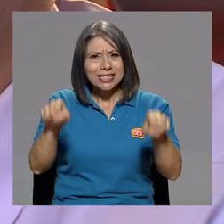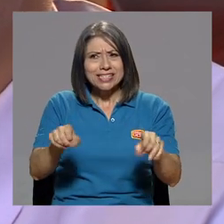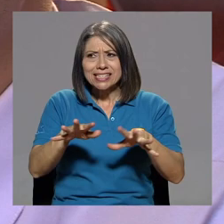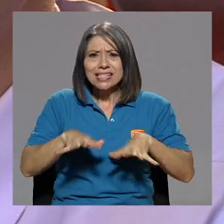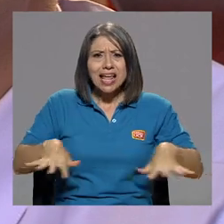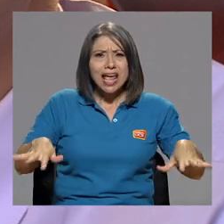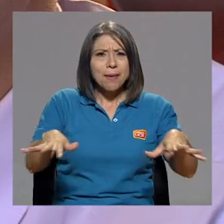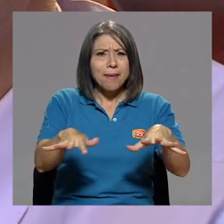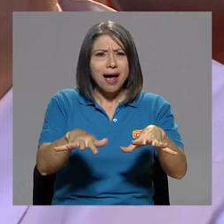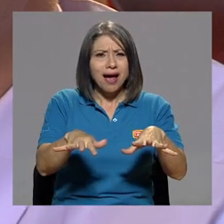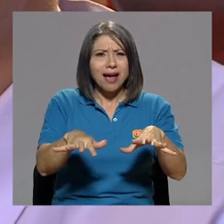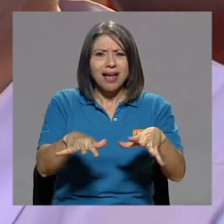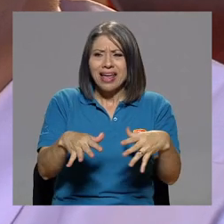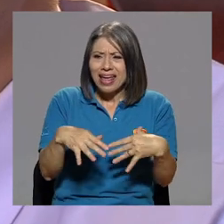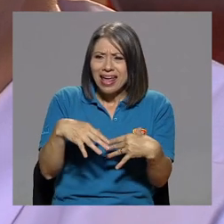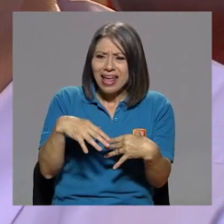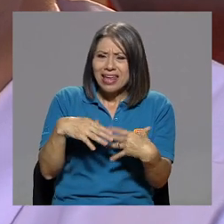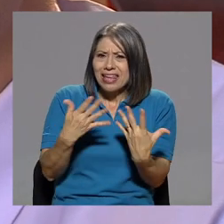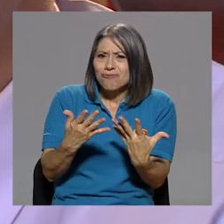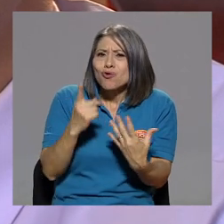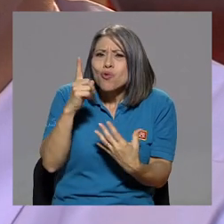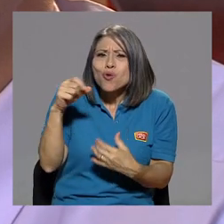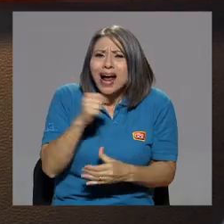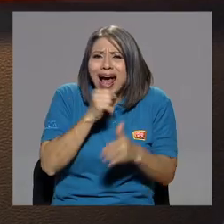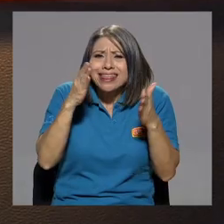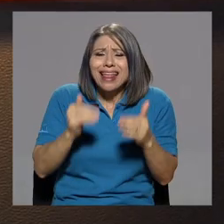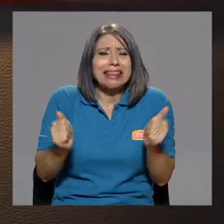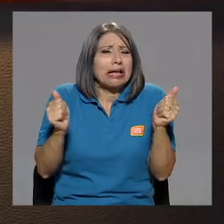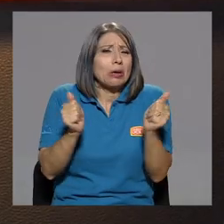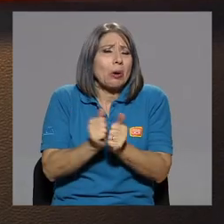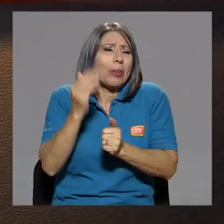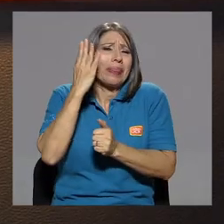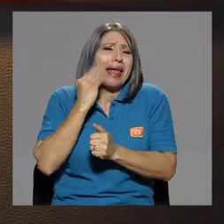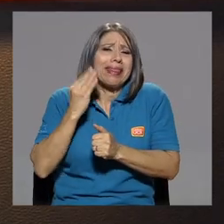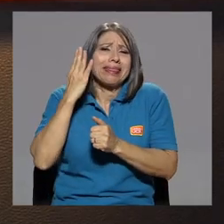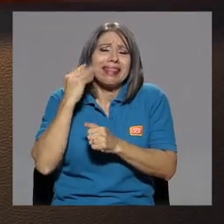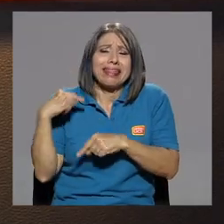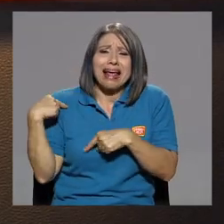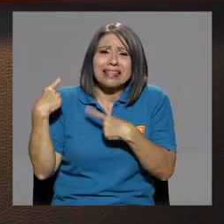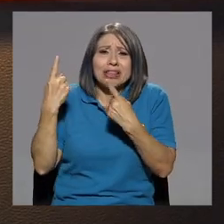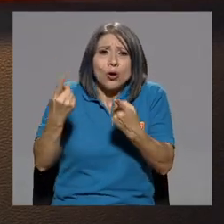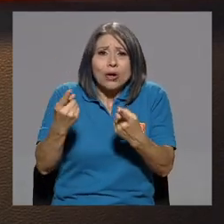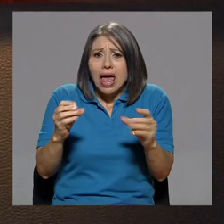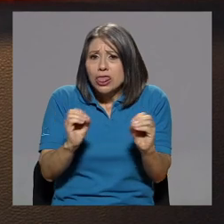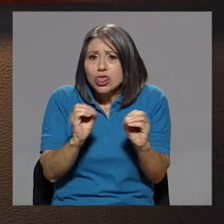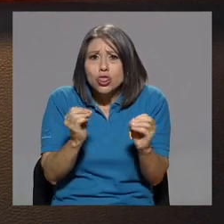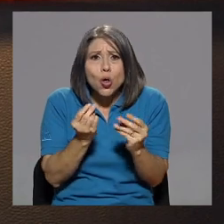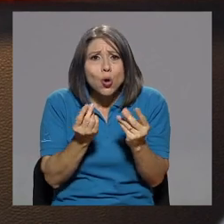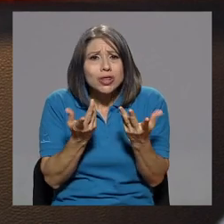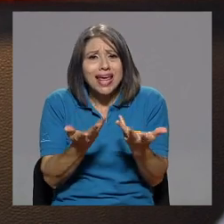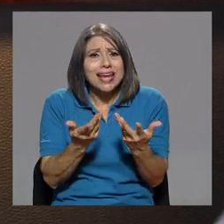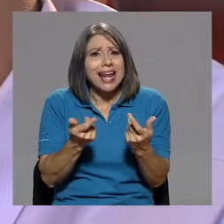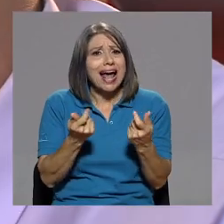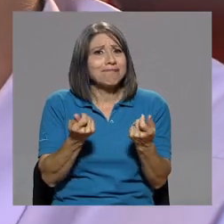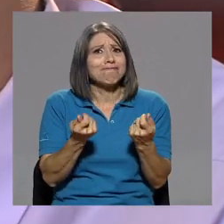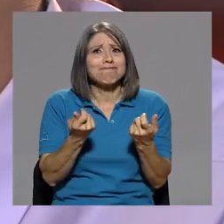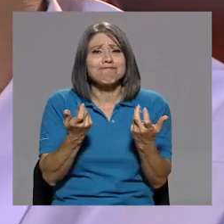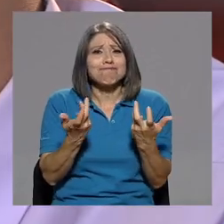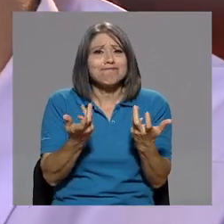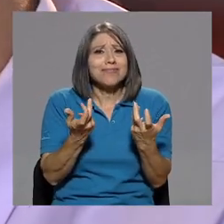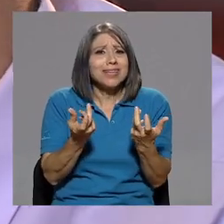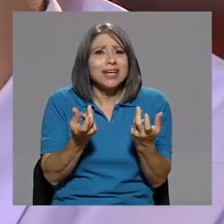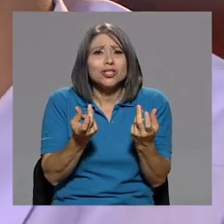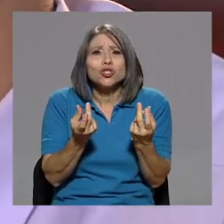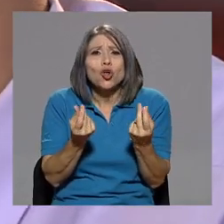cantante con tanta trayectoria pueda hoy tener toda la solvencia necesaria para cumplir un sueño tan sencillo